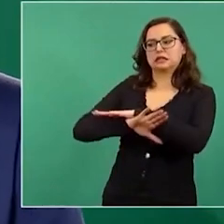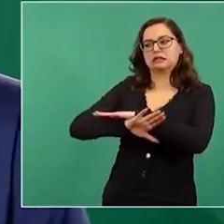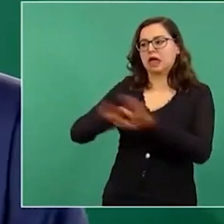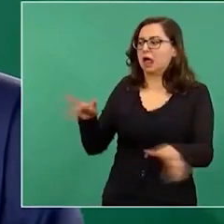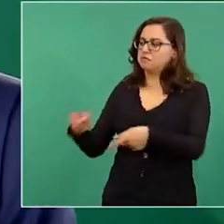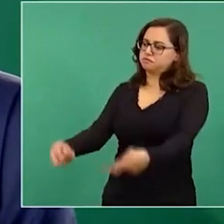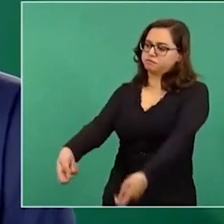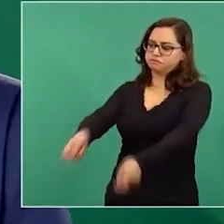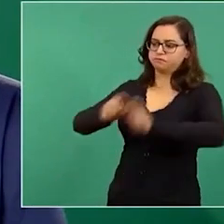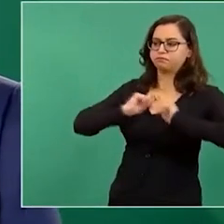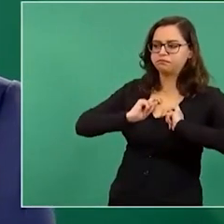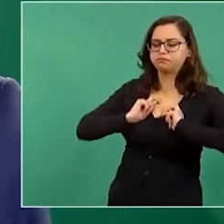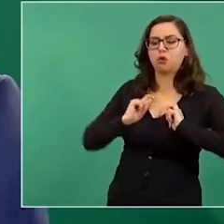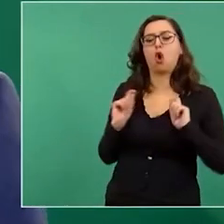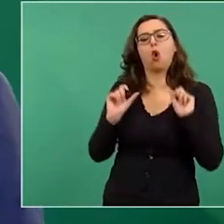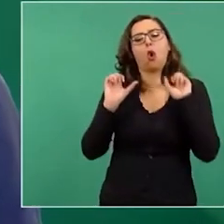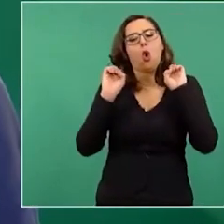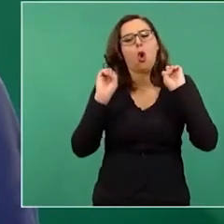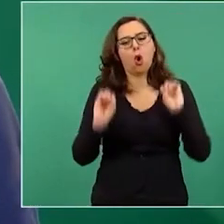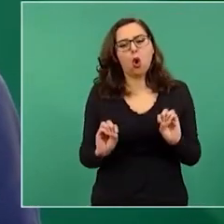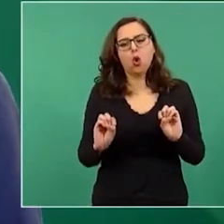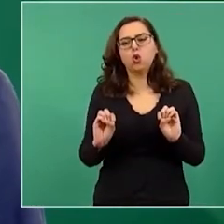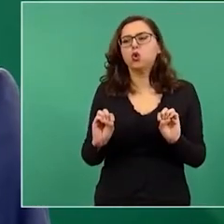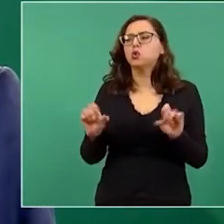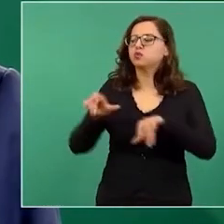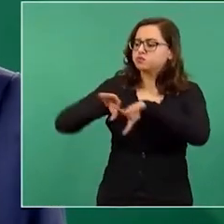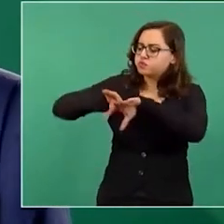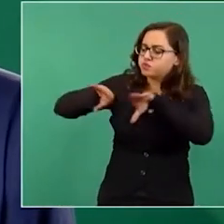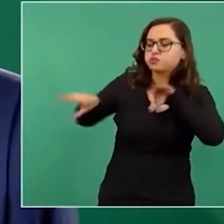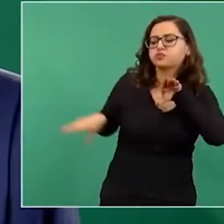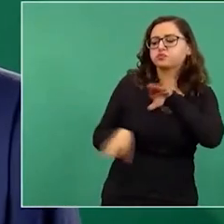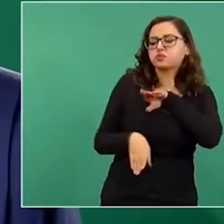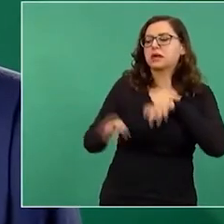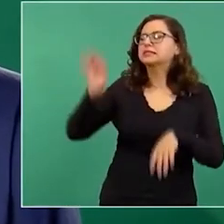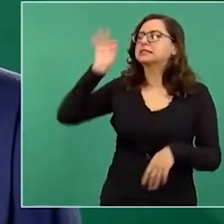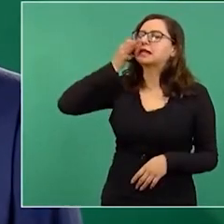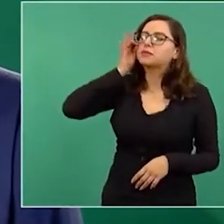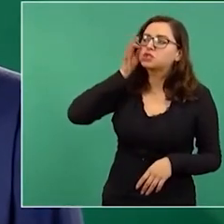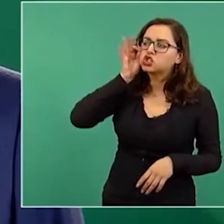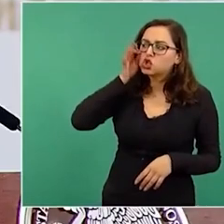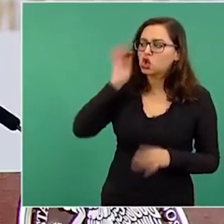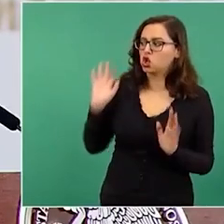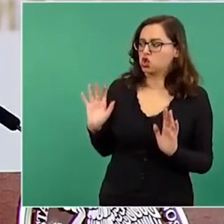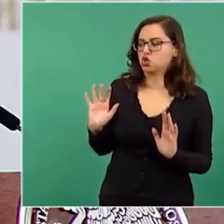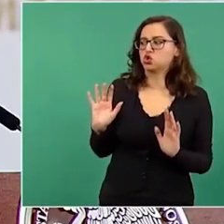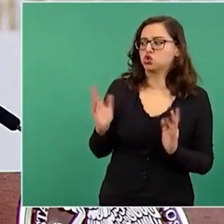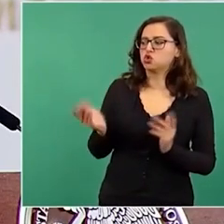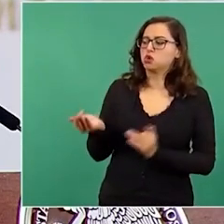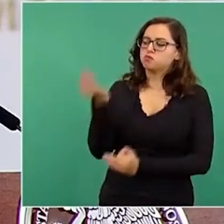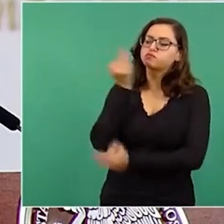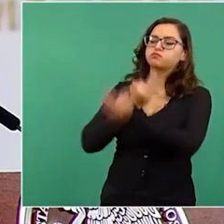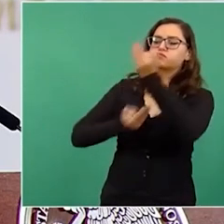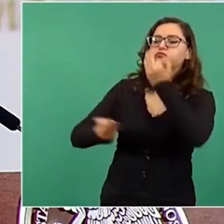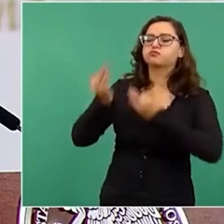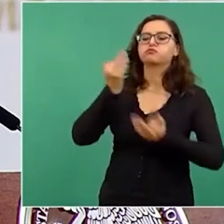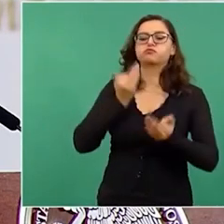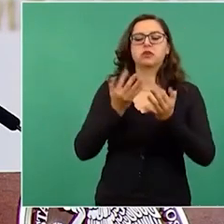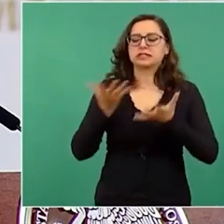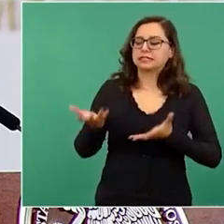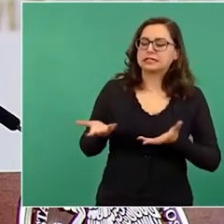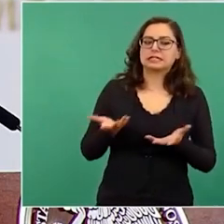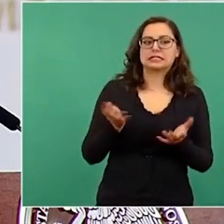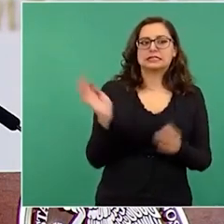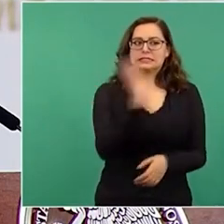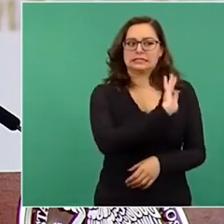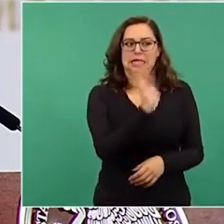les servía para rescatar a instituciones financieras